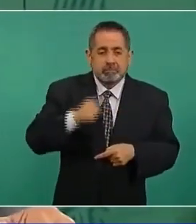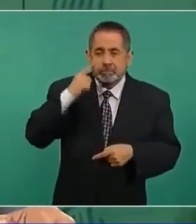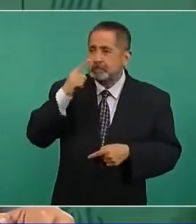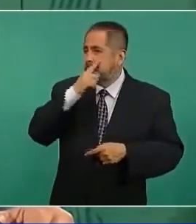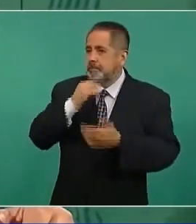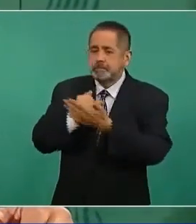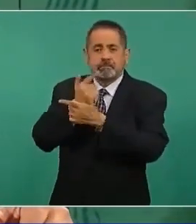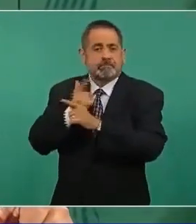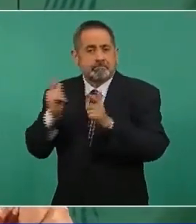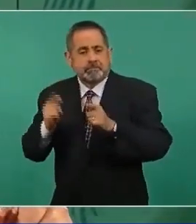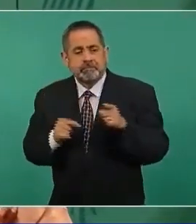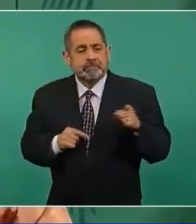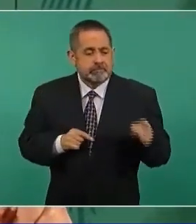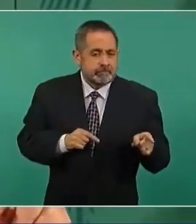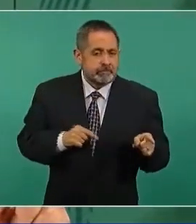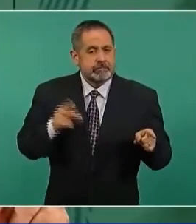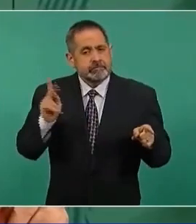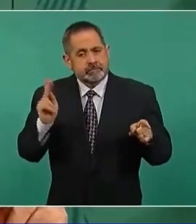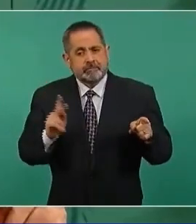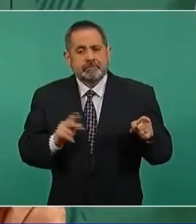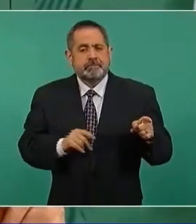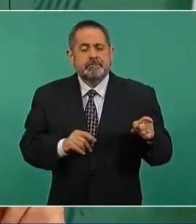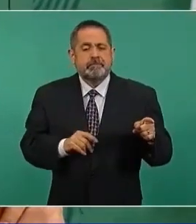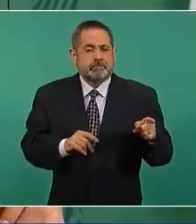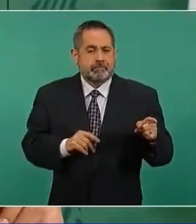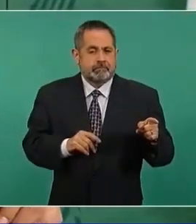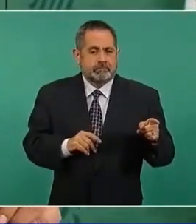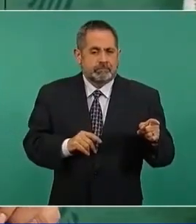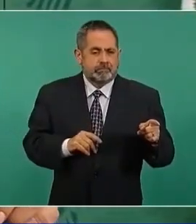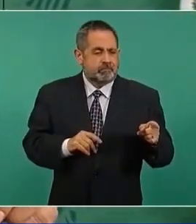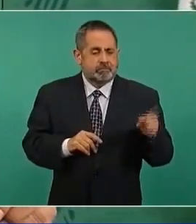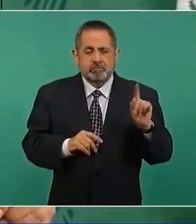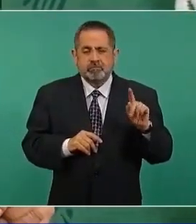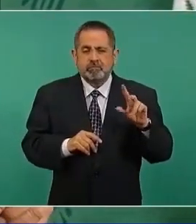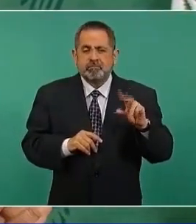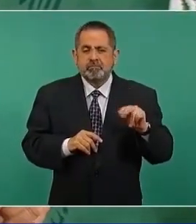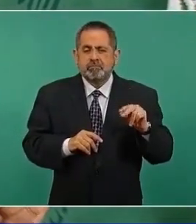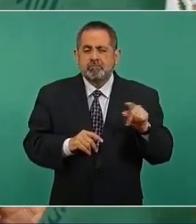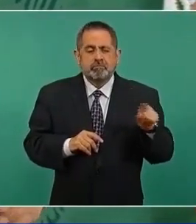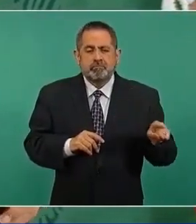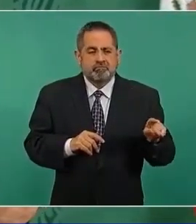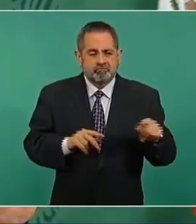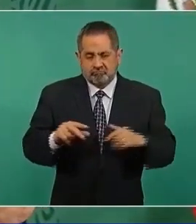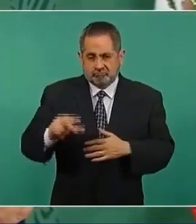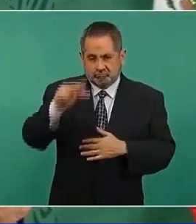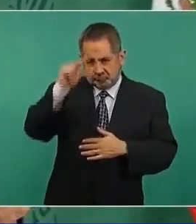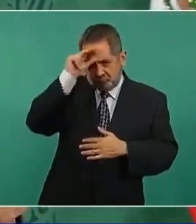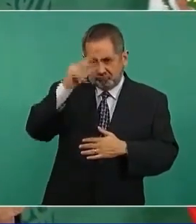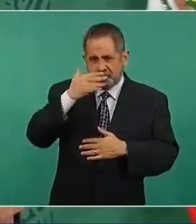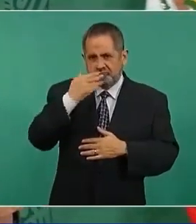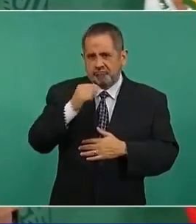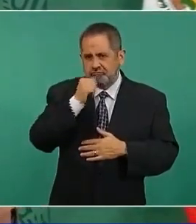pero no muy inteligentes.